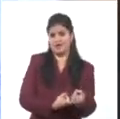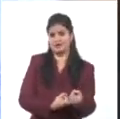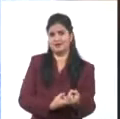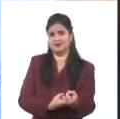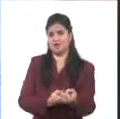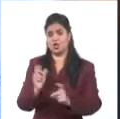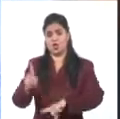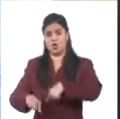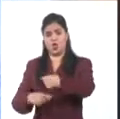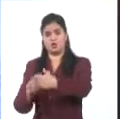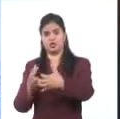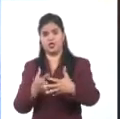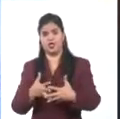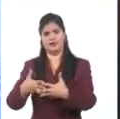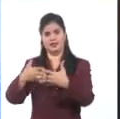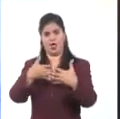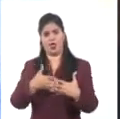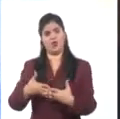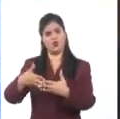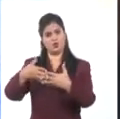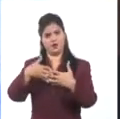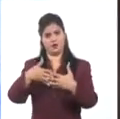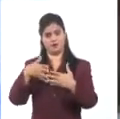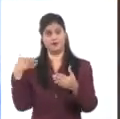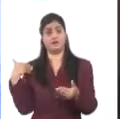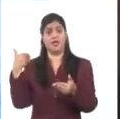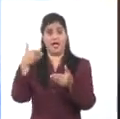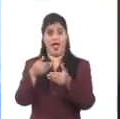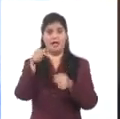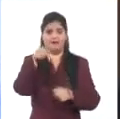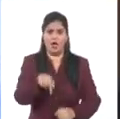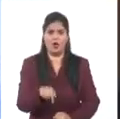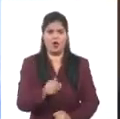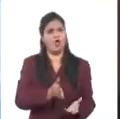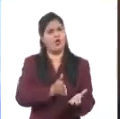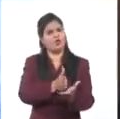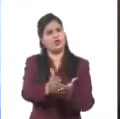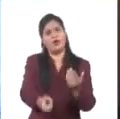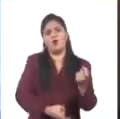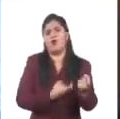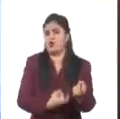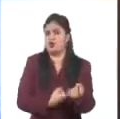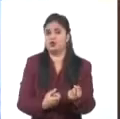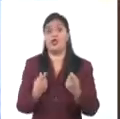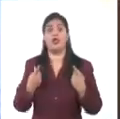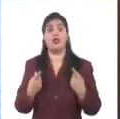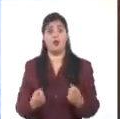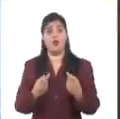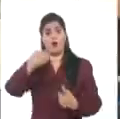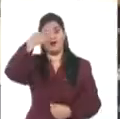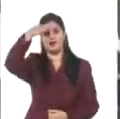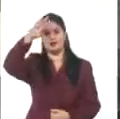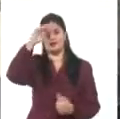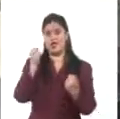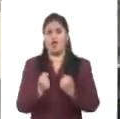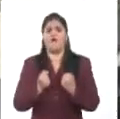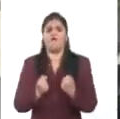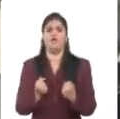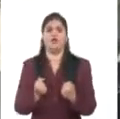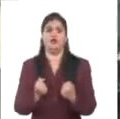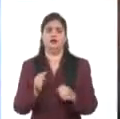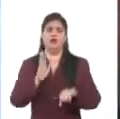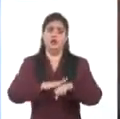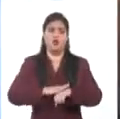el injusto gobierno de Batista, hasta la actualidad en aras de eliminar el bloqueo, injusto bloqueo contra Cuba.